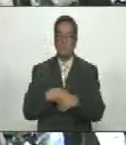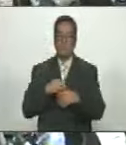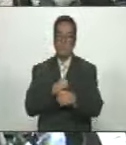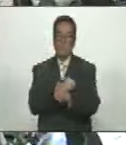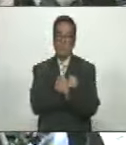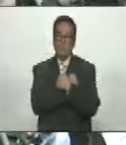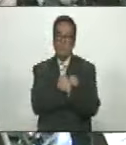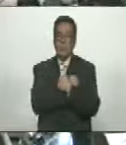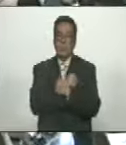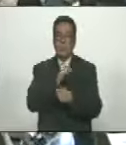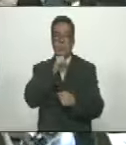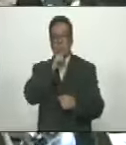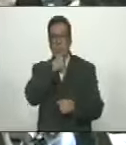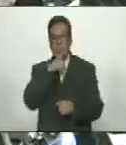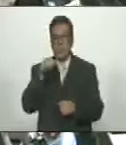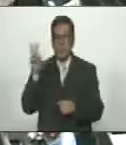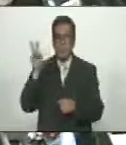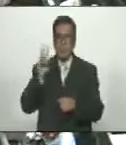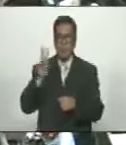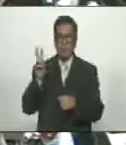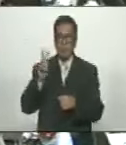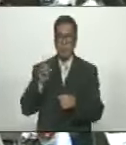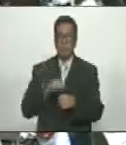Amor Mayor Venezuela